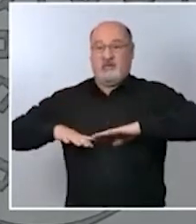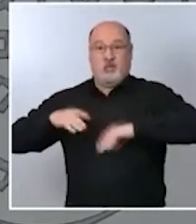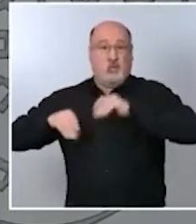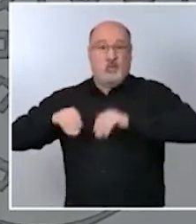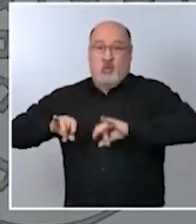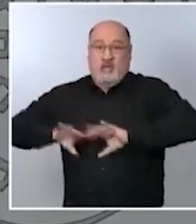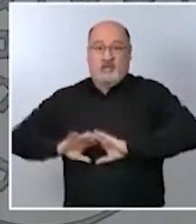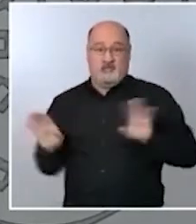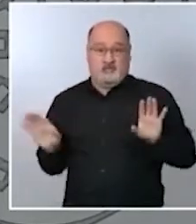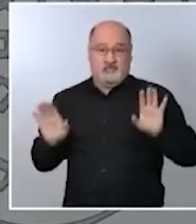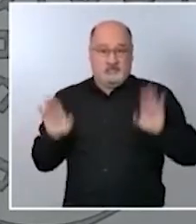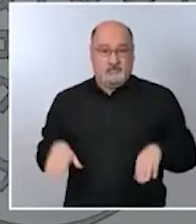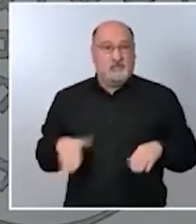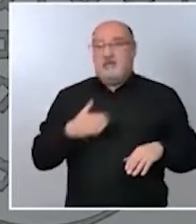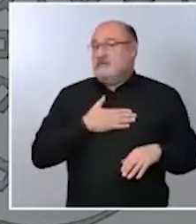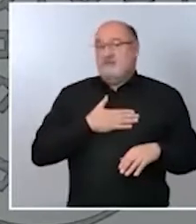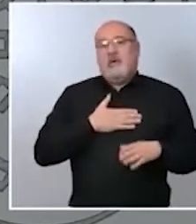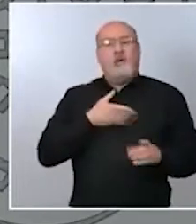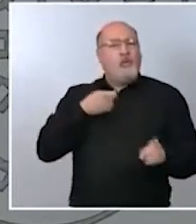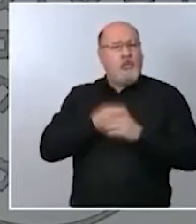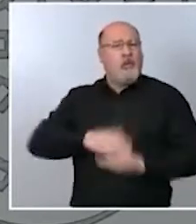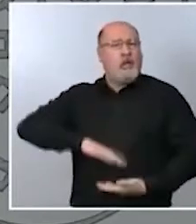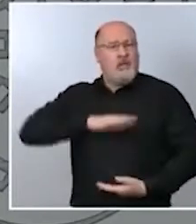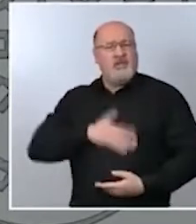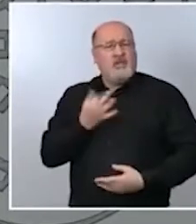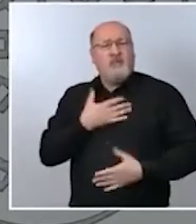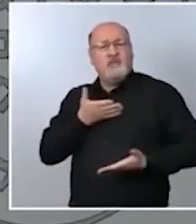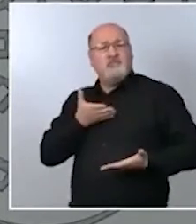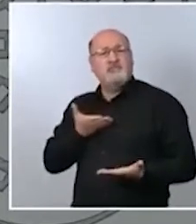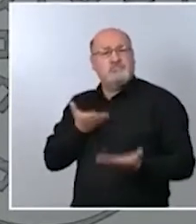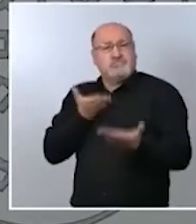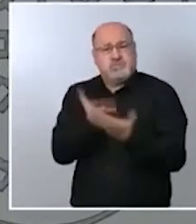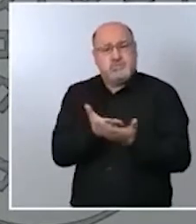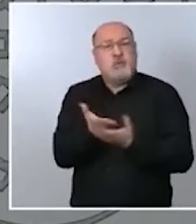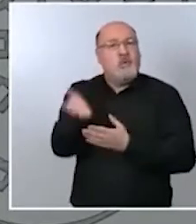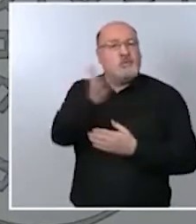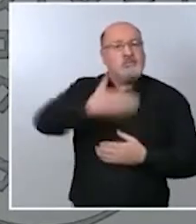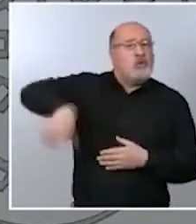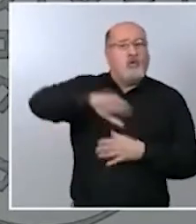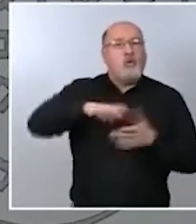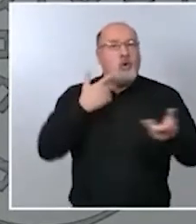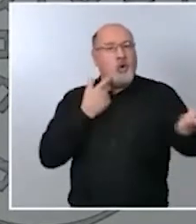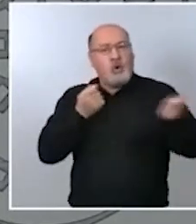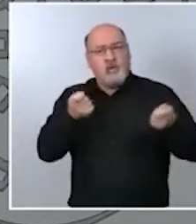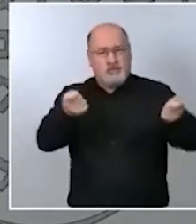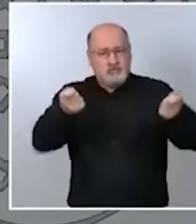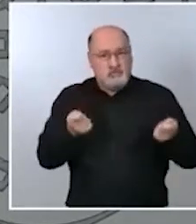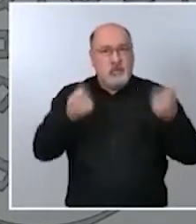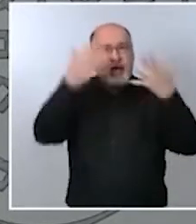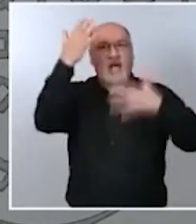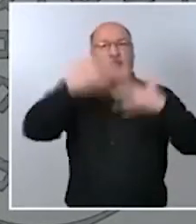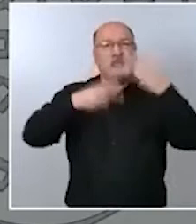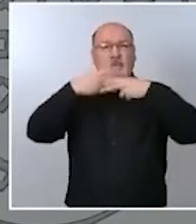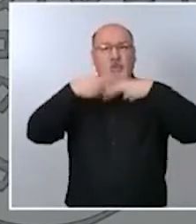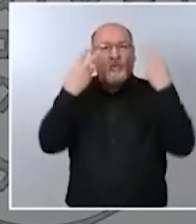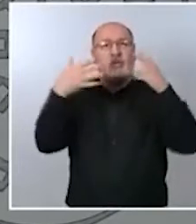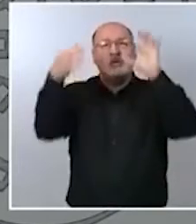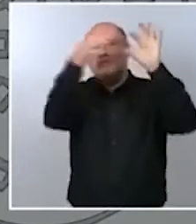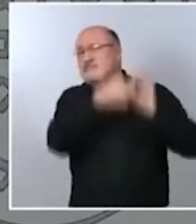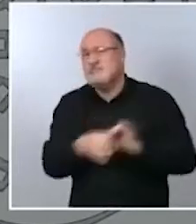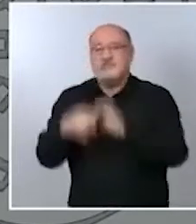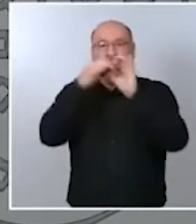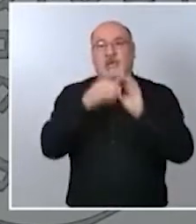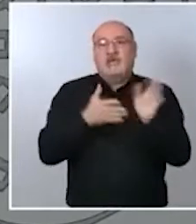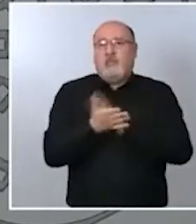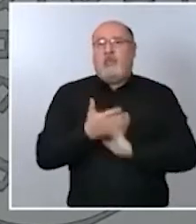y no el ser capaz de poner en valor que la coordinación entre las administraciones es un activo que esperan